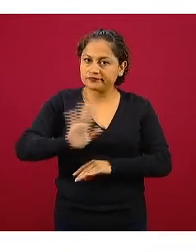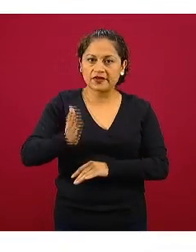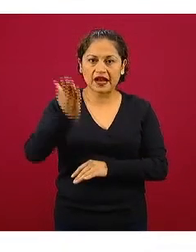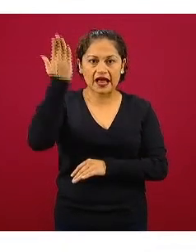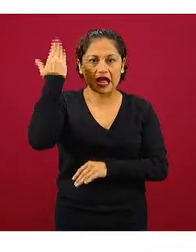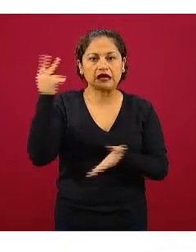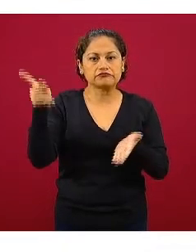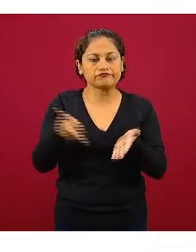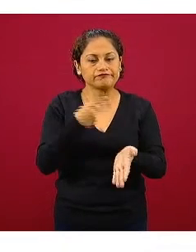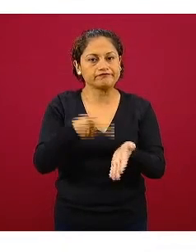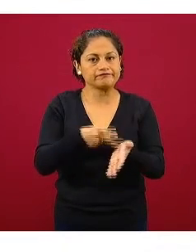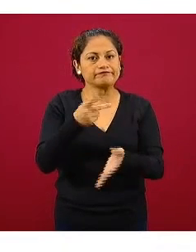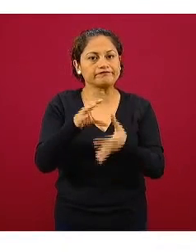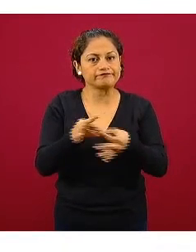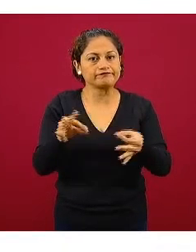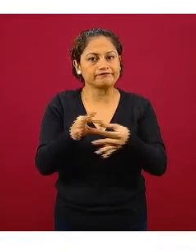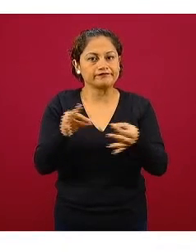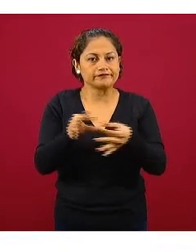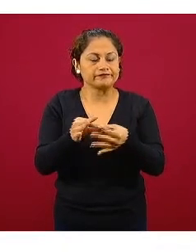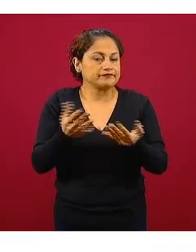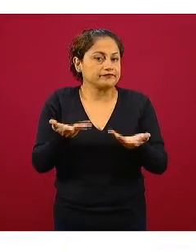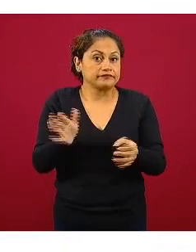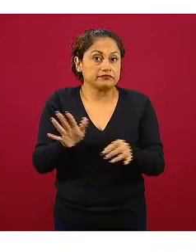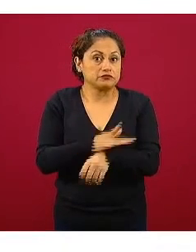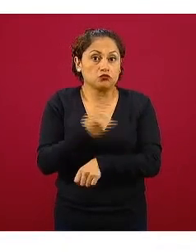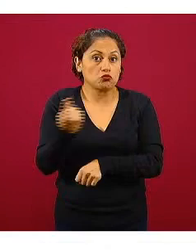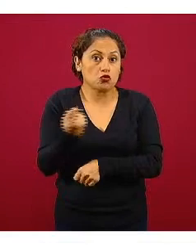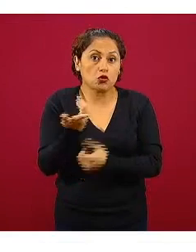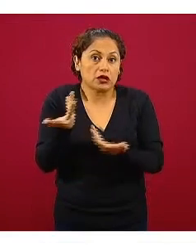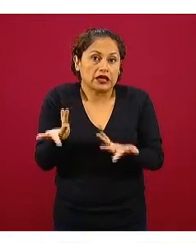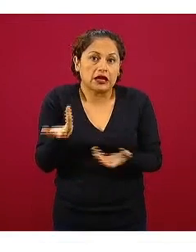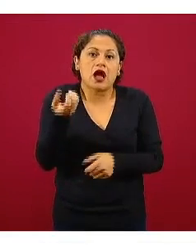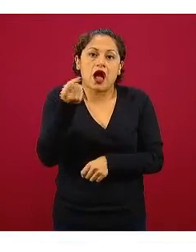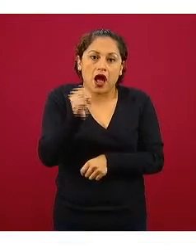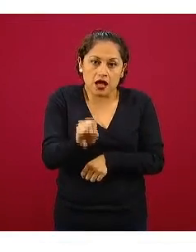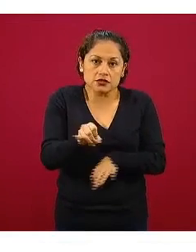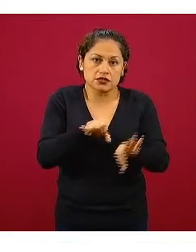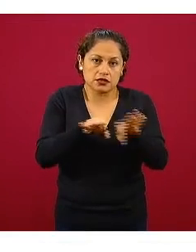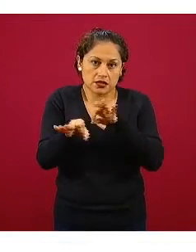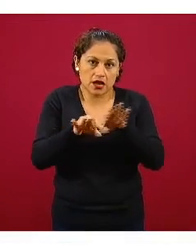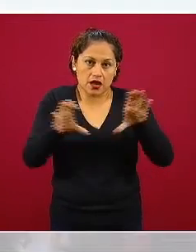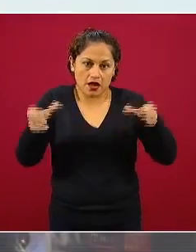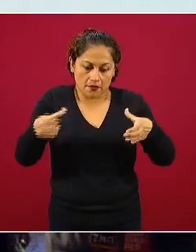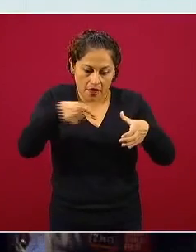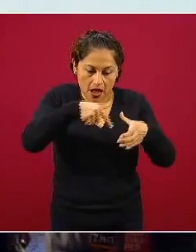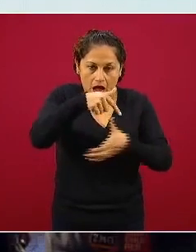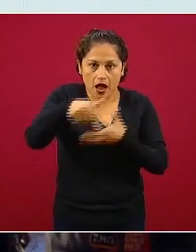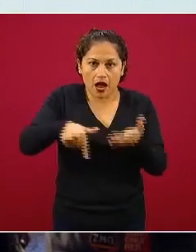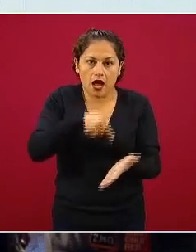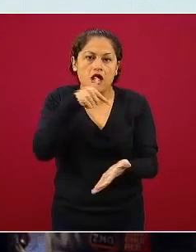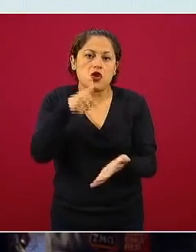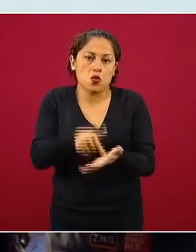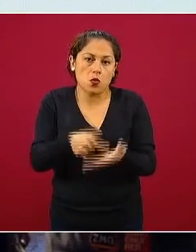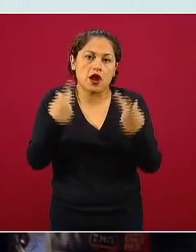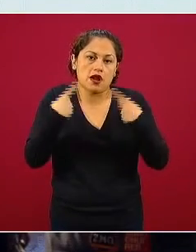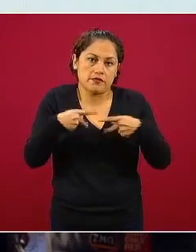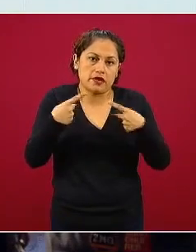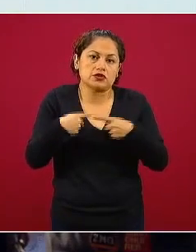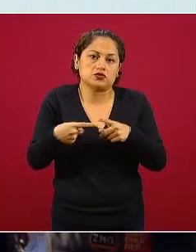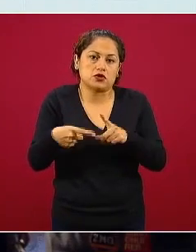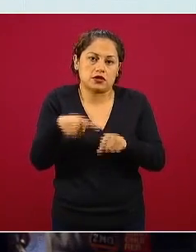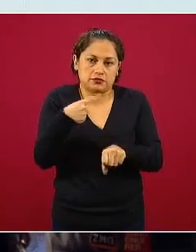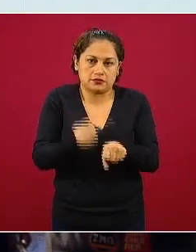innumerables ocasiones fundamentalmente es porque están en una zona de máxima concentración de las personas